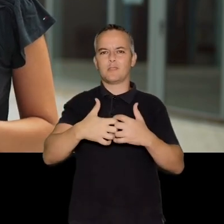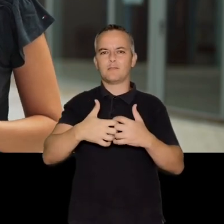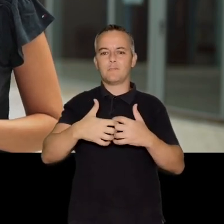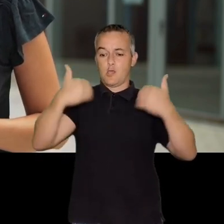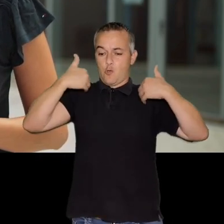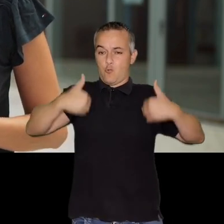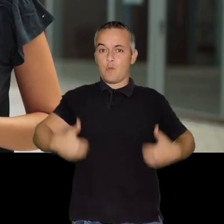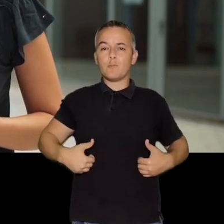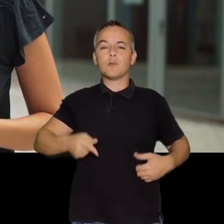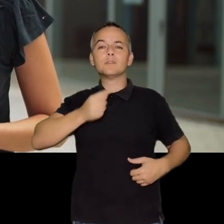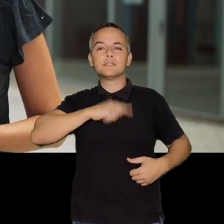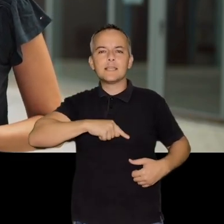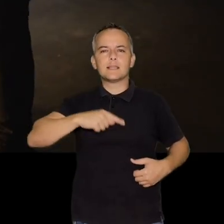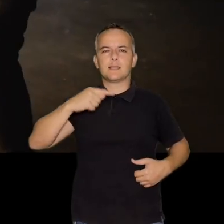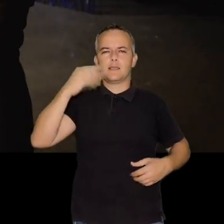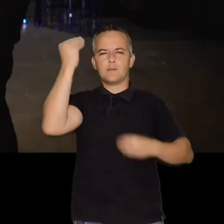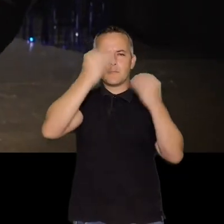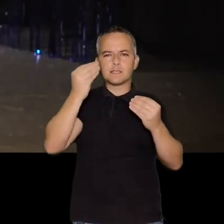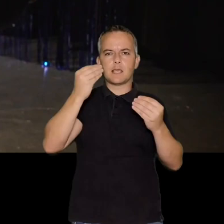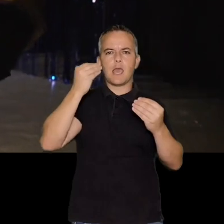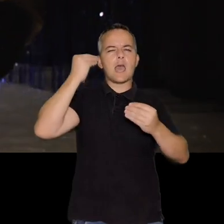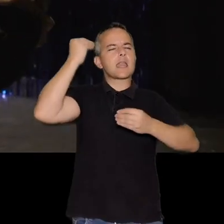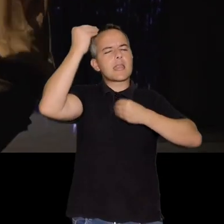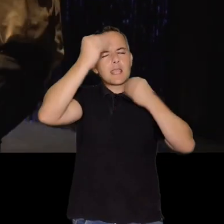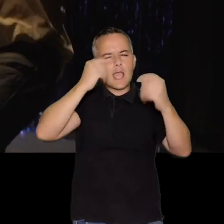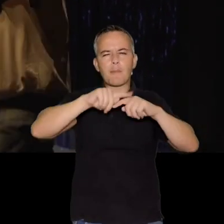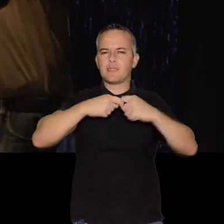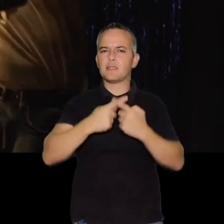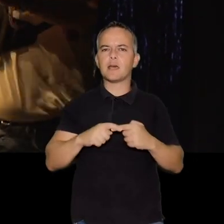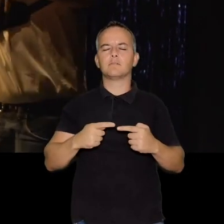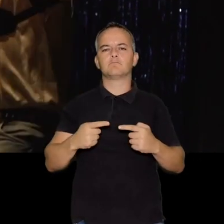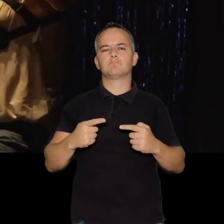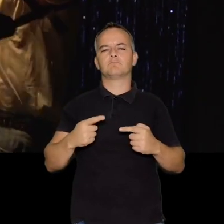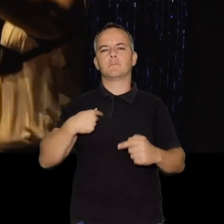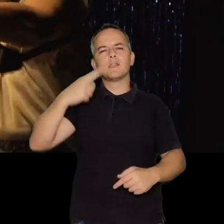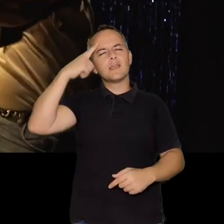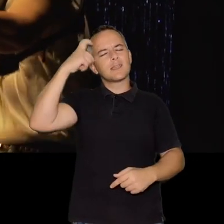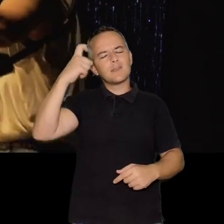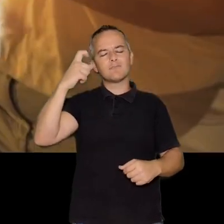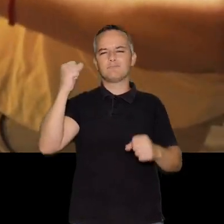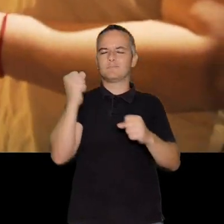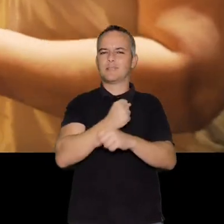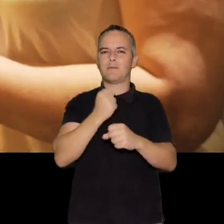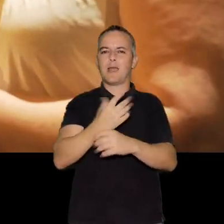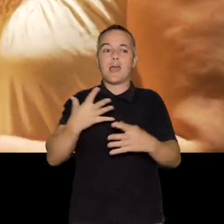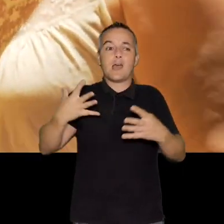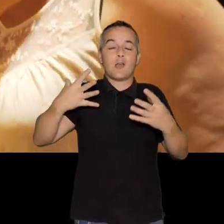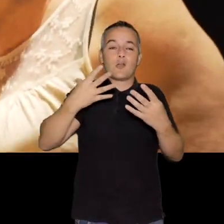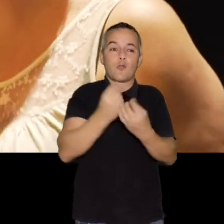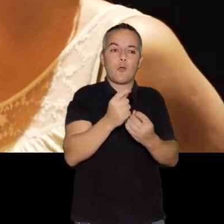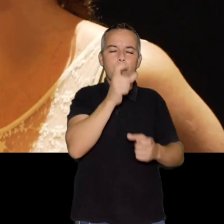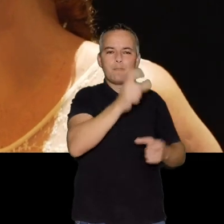mentales, olvidamos que tenemos un cuerpo que también siente, que también piensa, que también recapacita. Y creo que